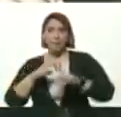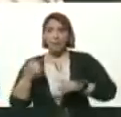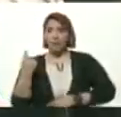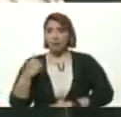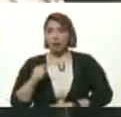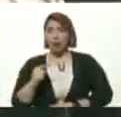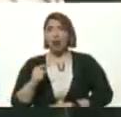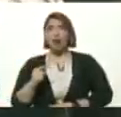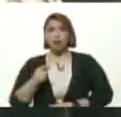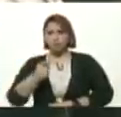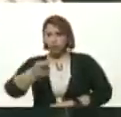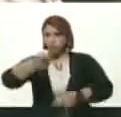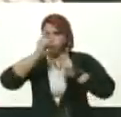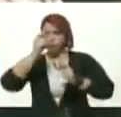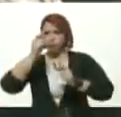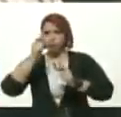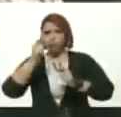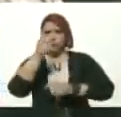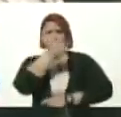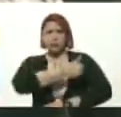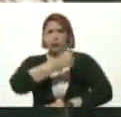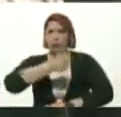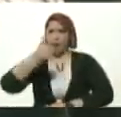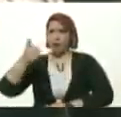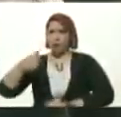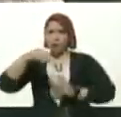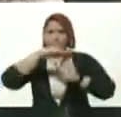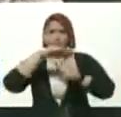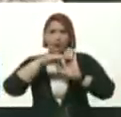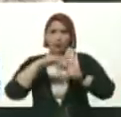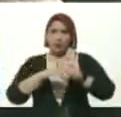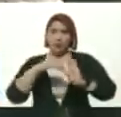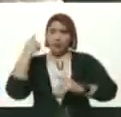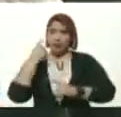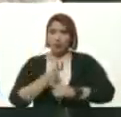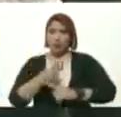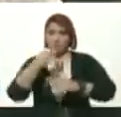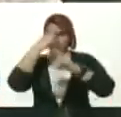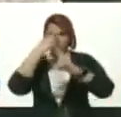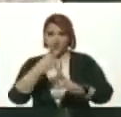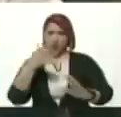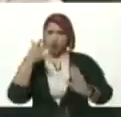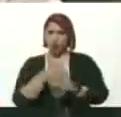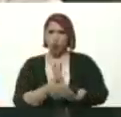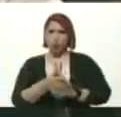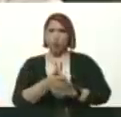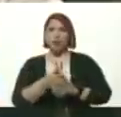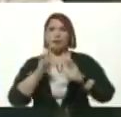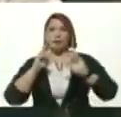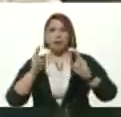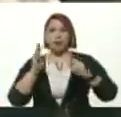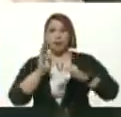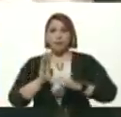Pleno conocimiento De cada una De las medidas Que debemos tomar Sobre este tema De la bioseguridad